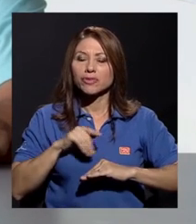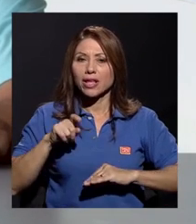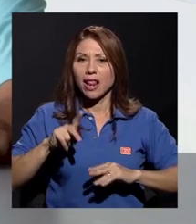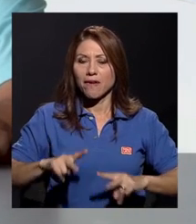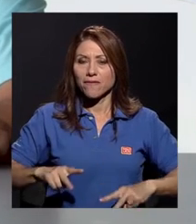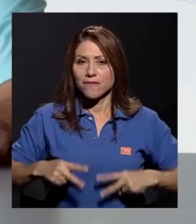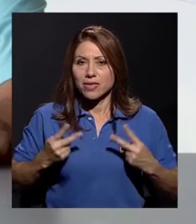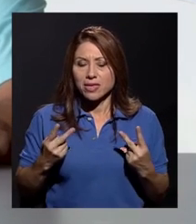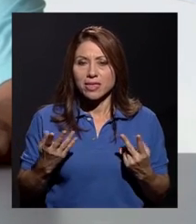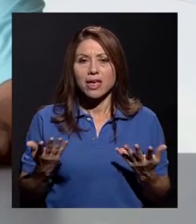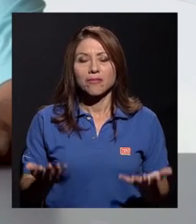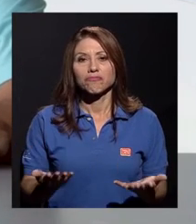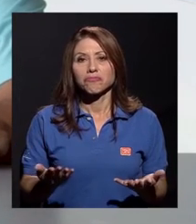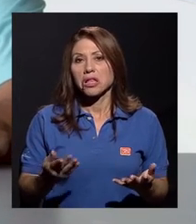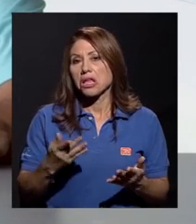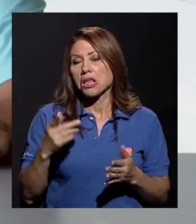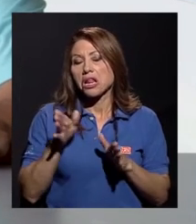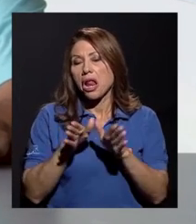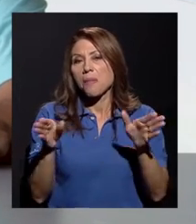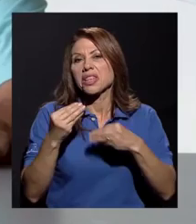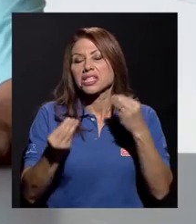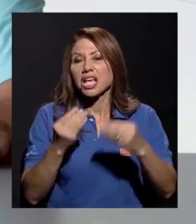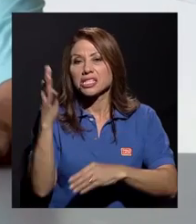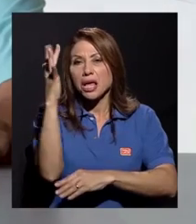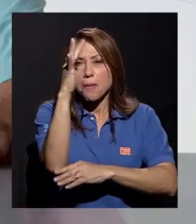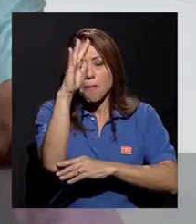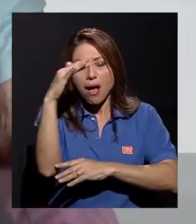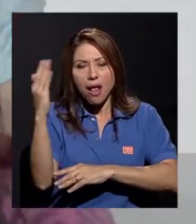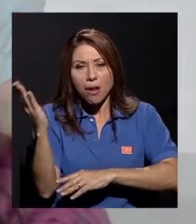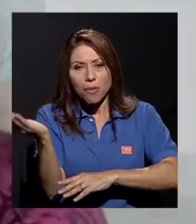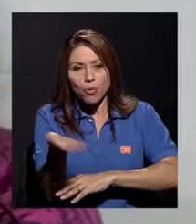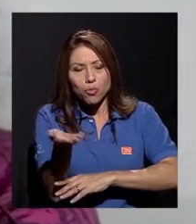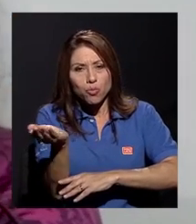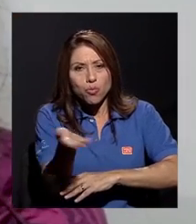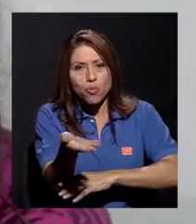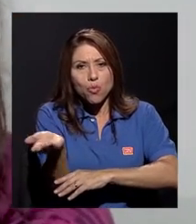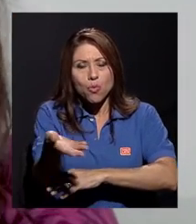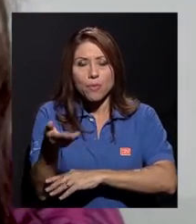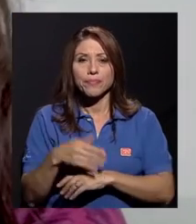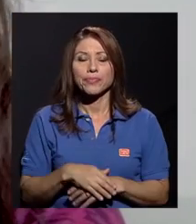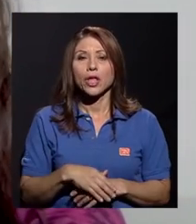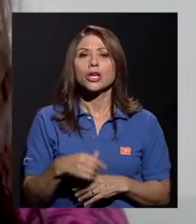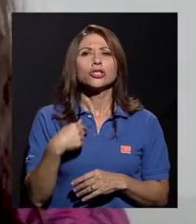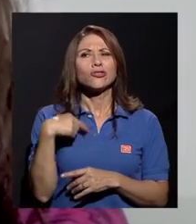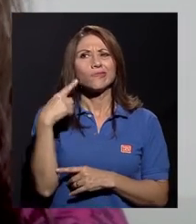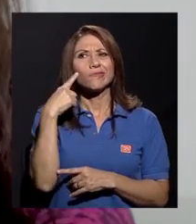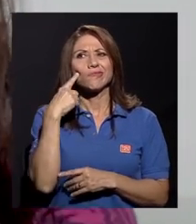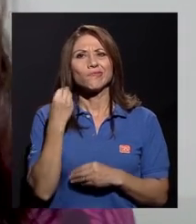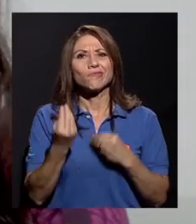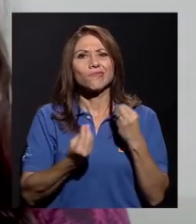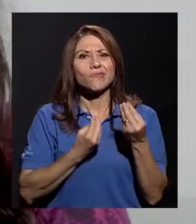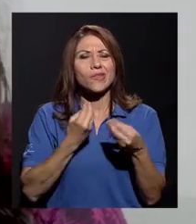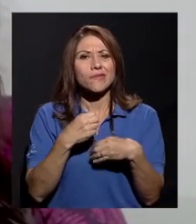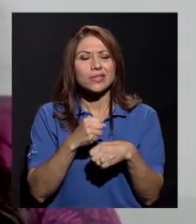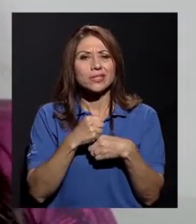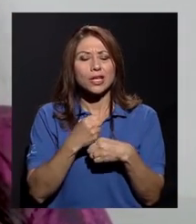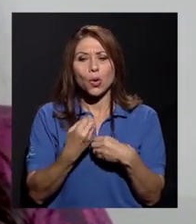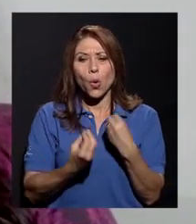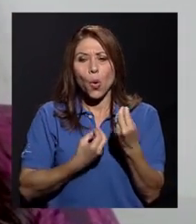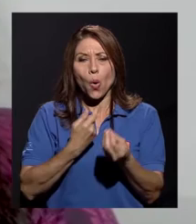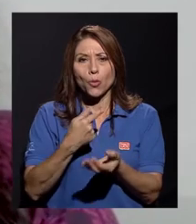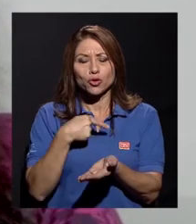usualmente es cortando palma, de coyolero. ¿Dónde me iba a quedar o cómo iba a pagar la U? Sí era